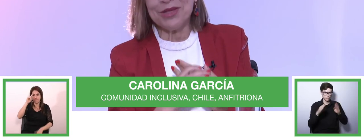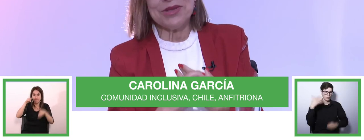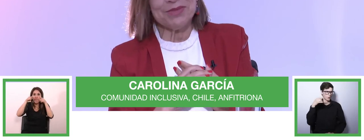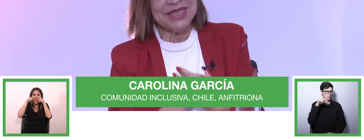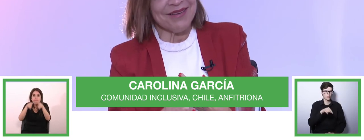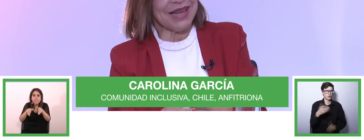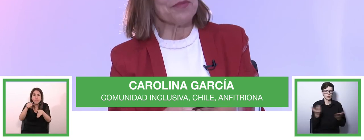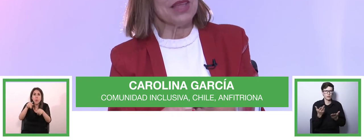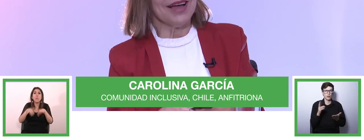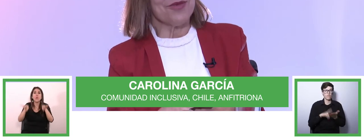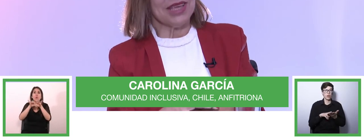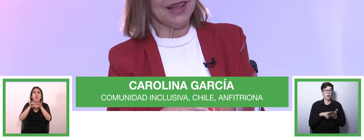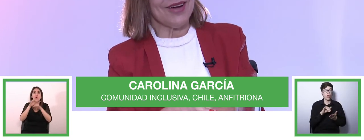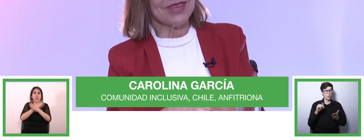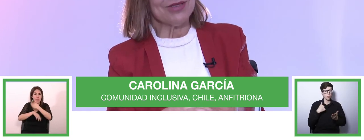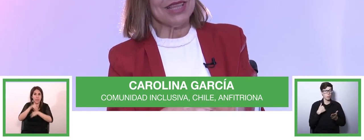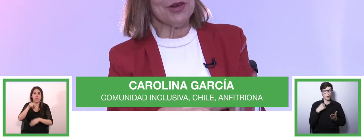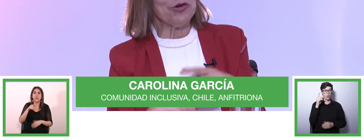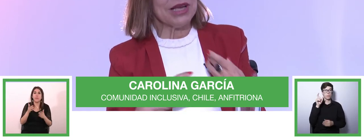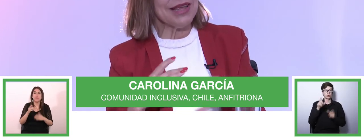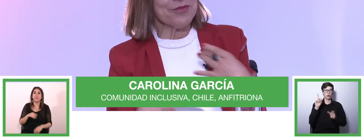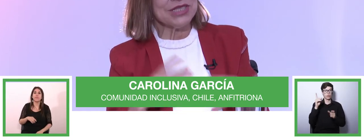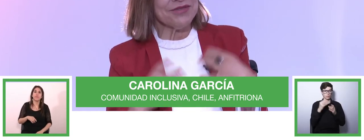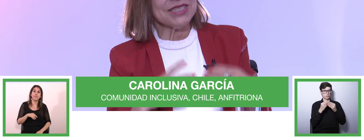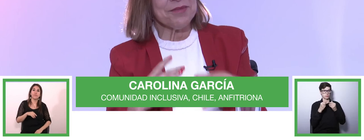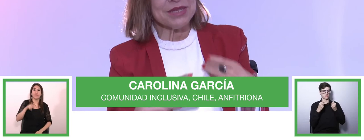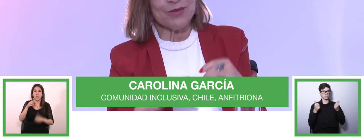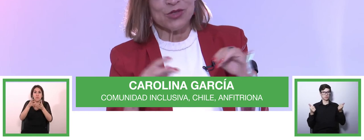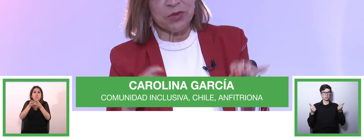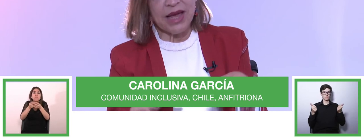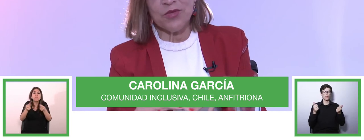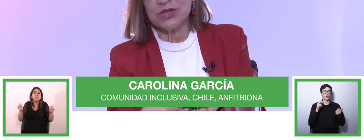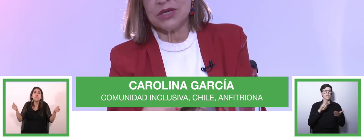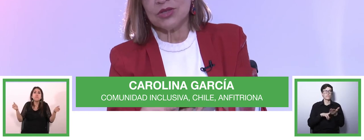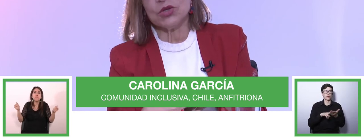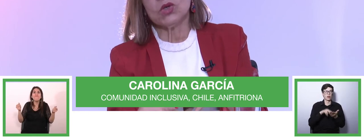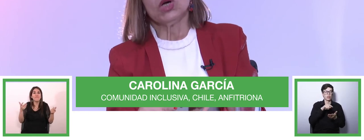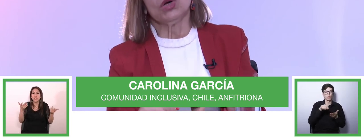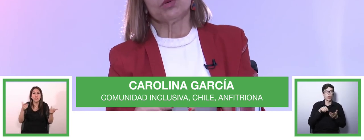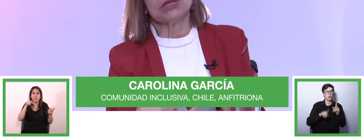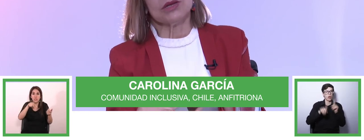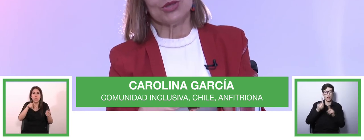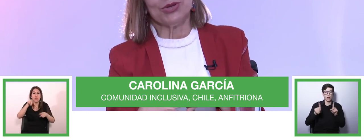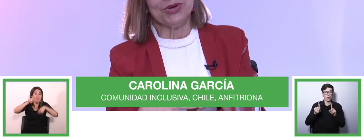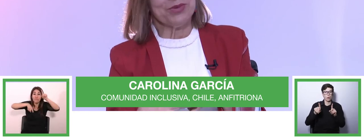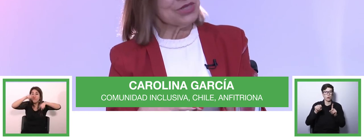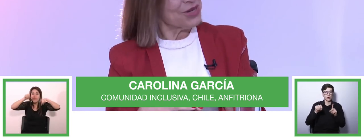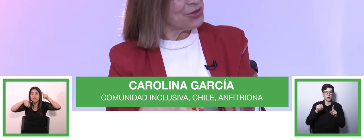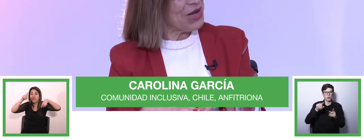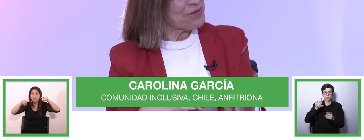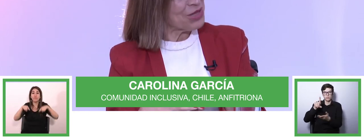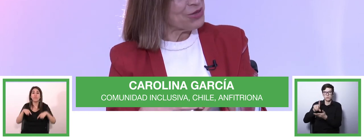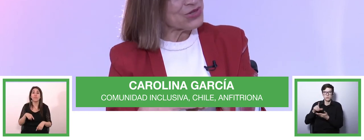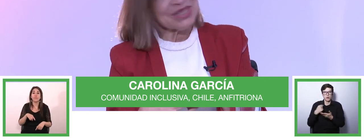a ser medios invisibles aunque ustedes no lo crean muchas veces pasamos soplados por cierto por cierto por